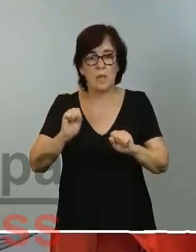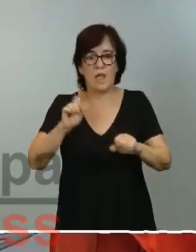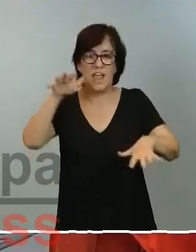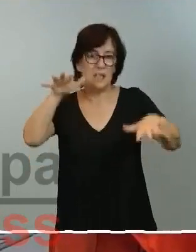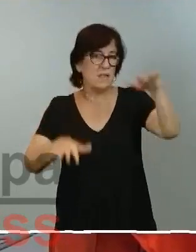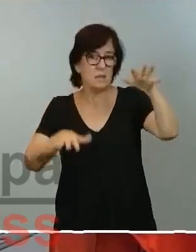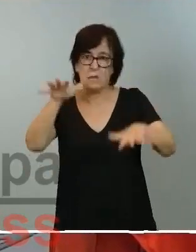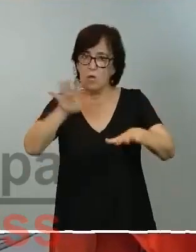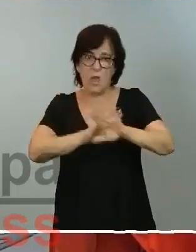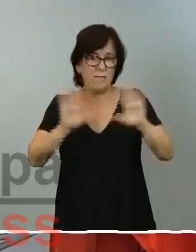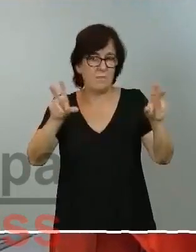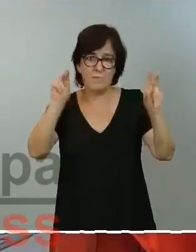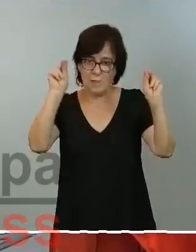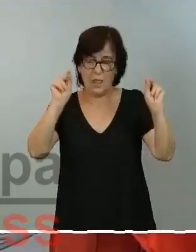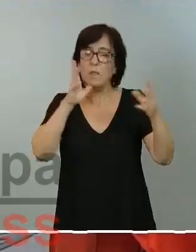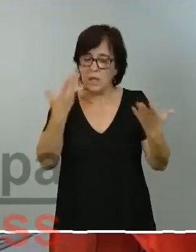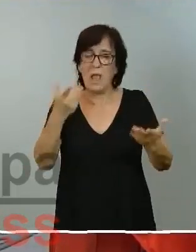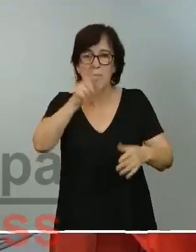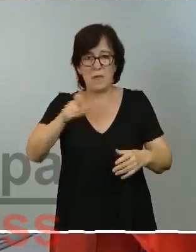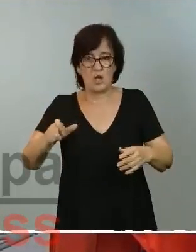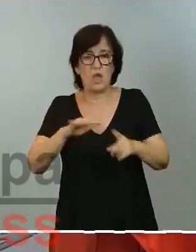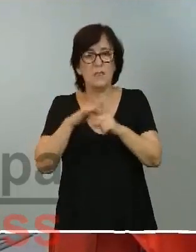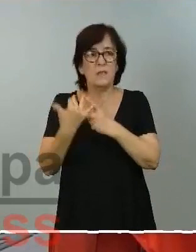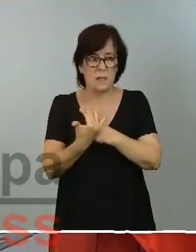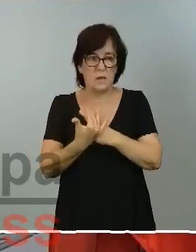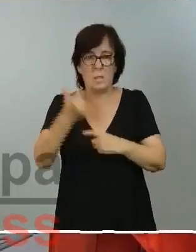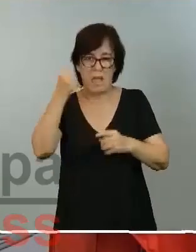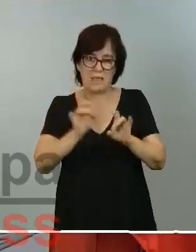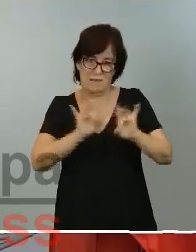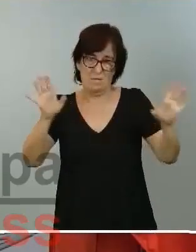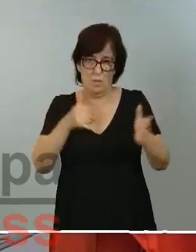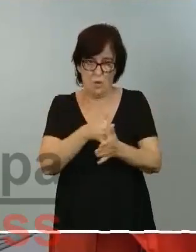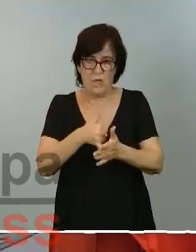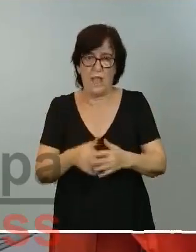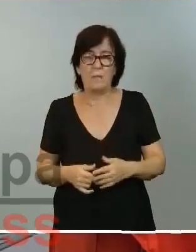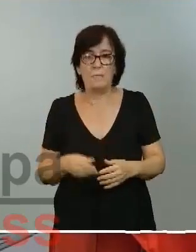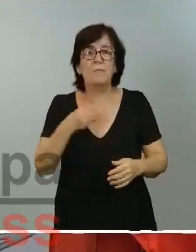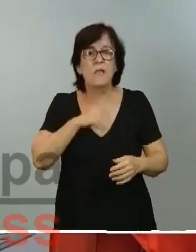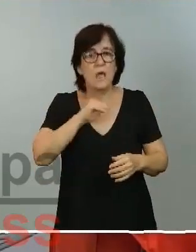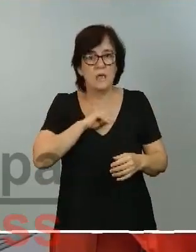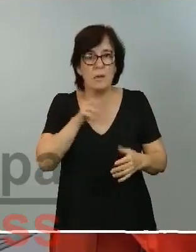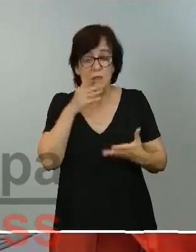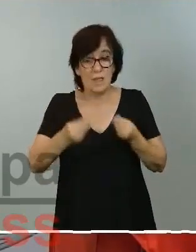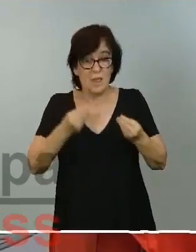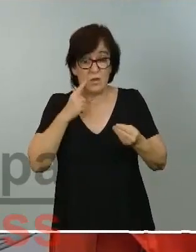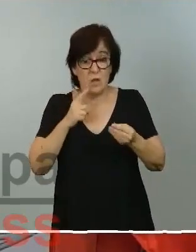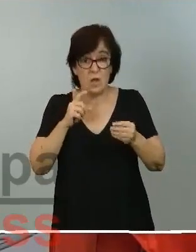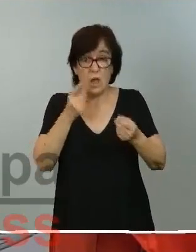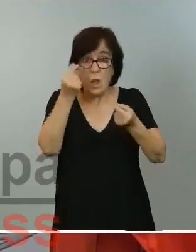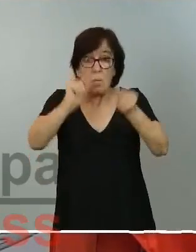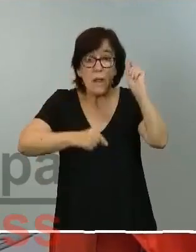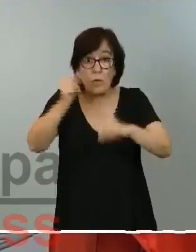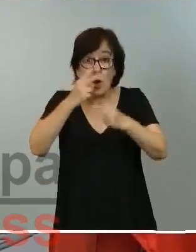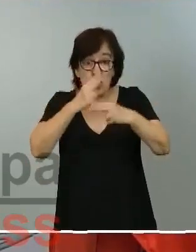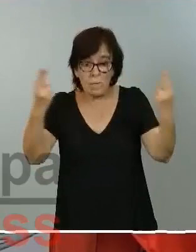aquellas personas que se encuentran en situación más vulnerable. España se juega con estas cuentas públicas, su presente